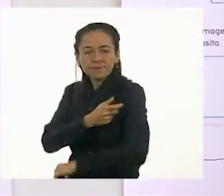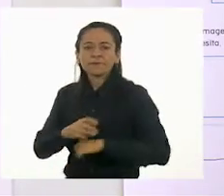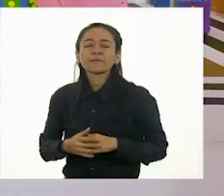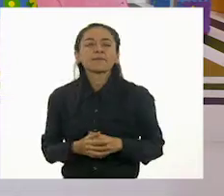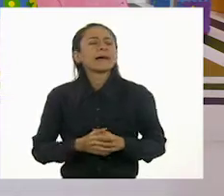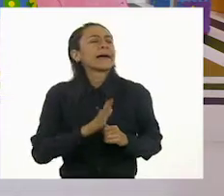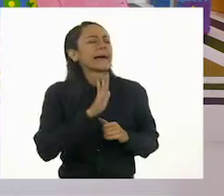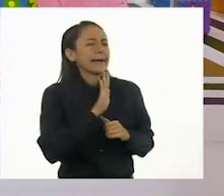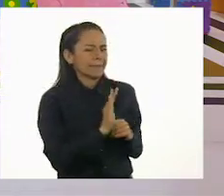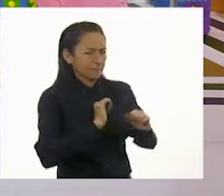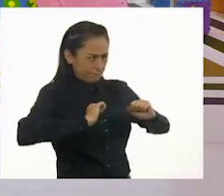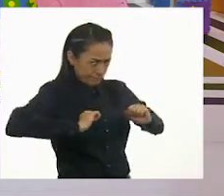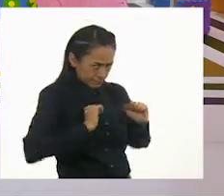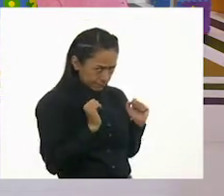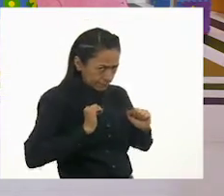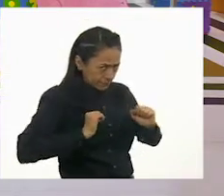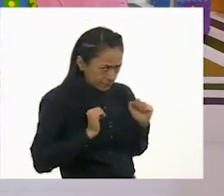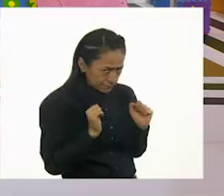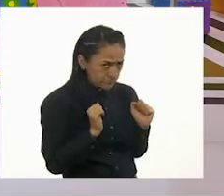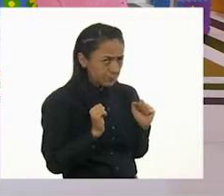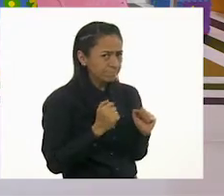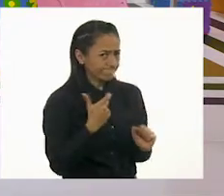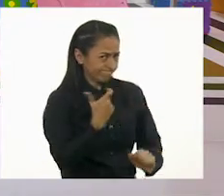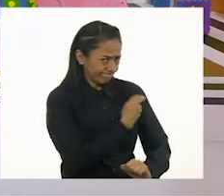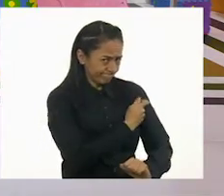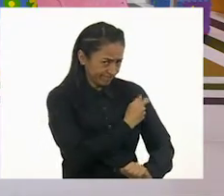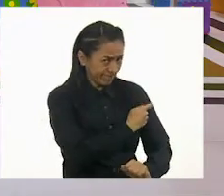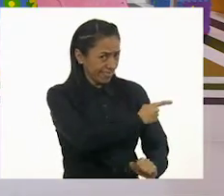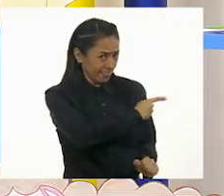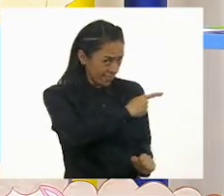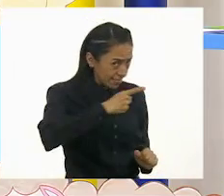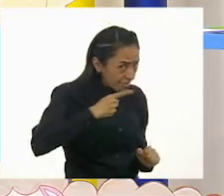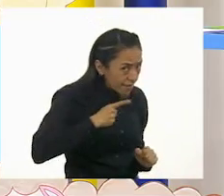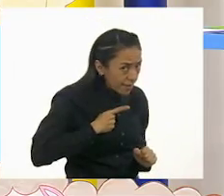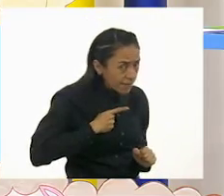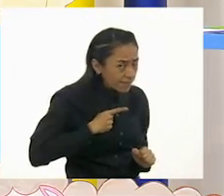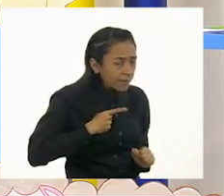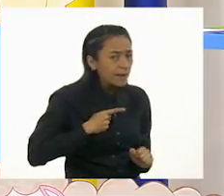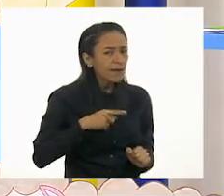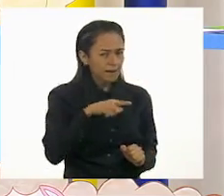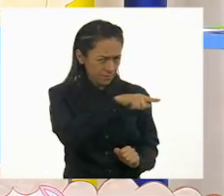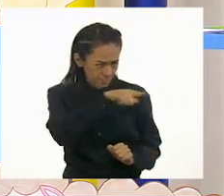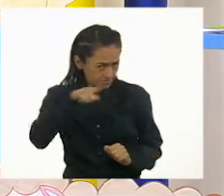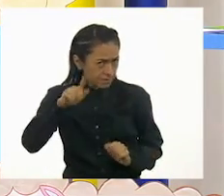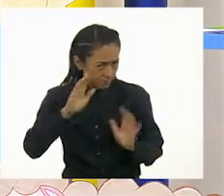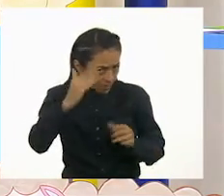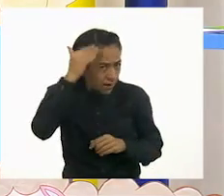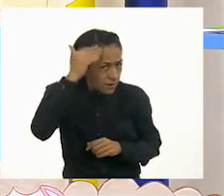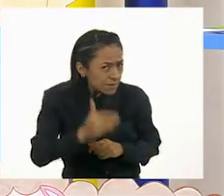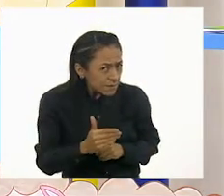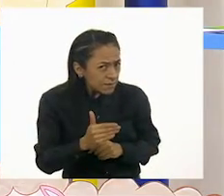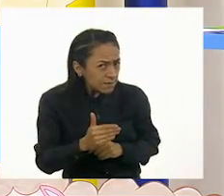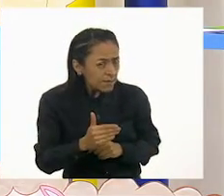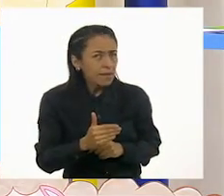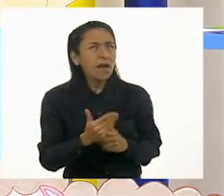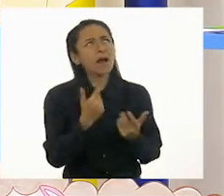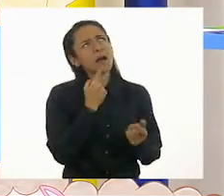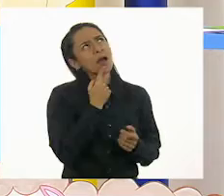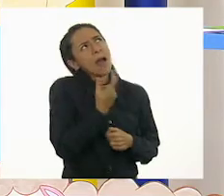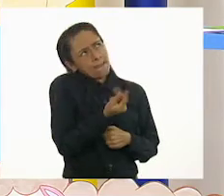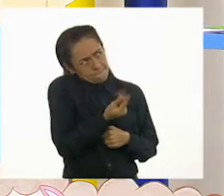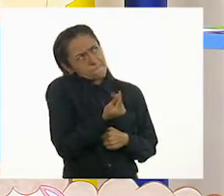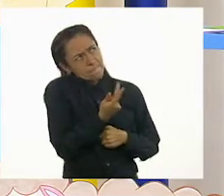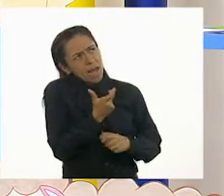¿Las gallinas deben ser vacunadas? ¿Ustedes saben eso? ¿Puedo vacunar a un perro?